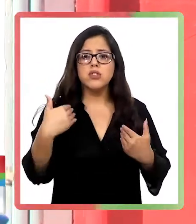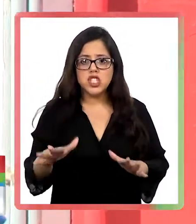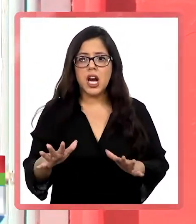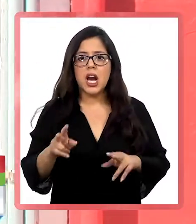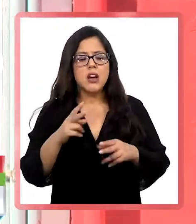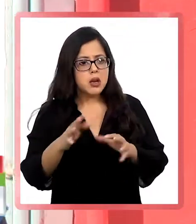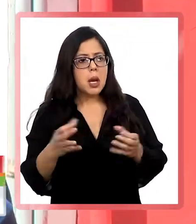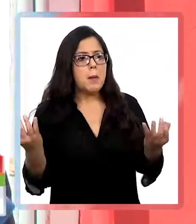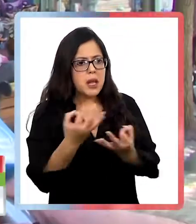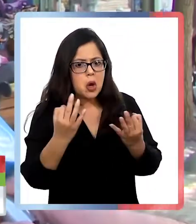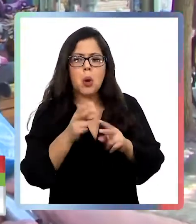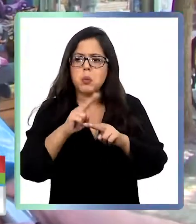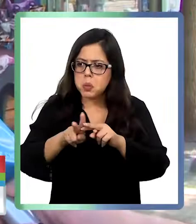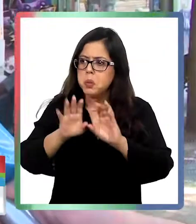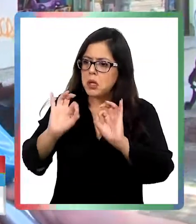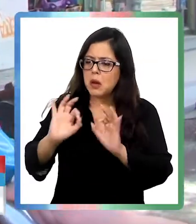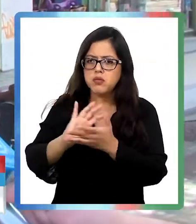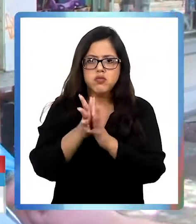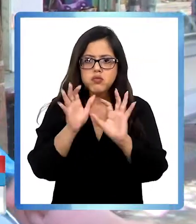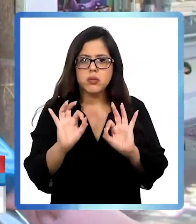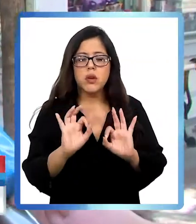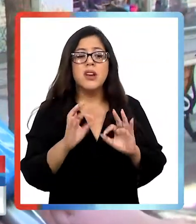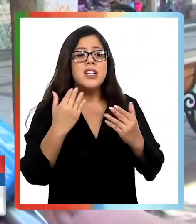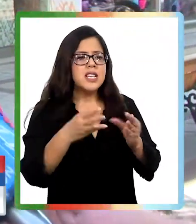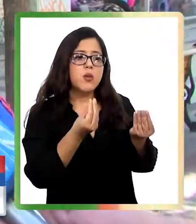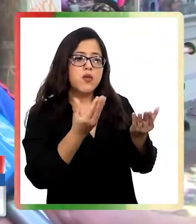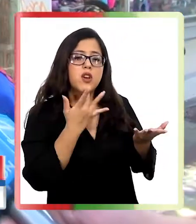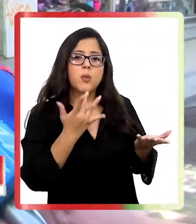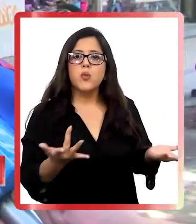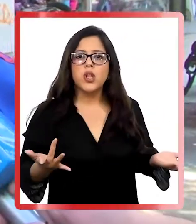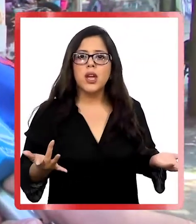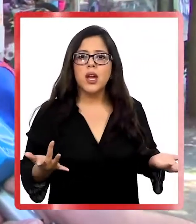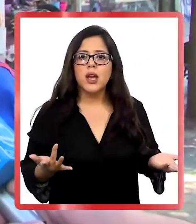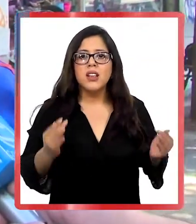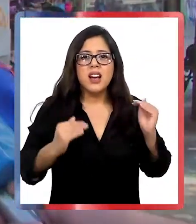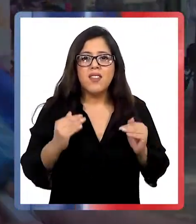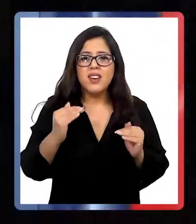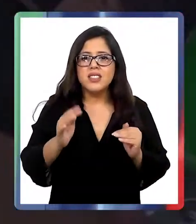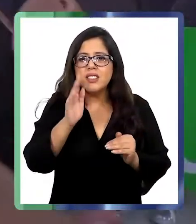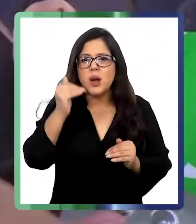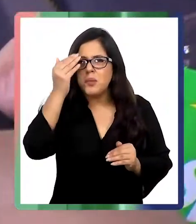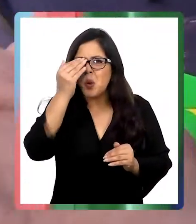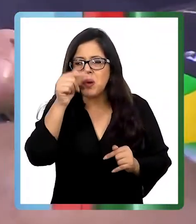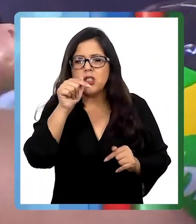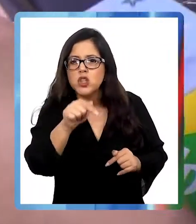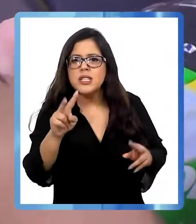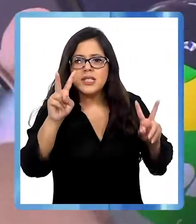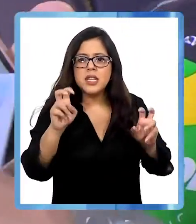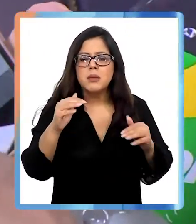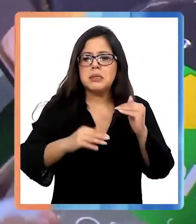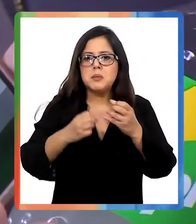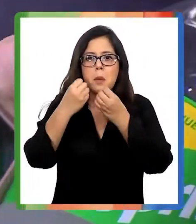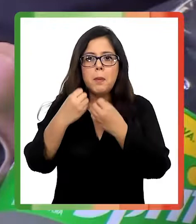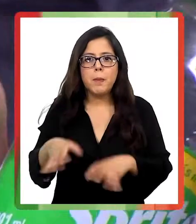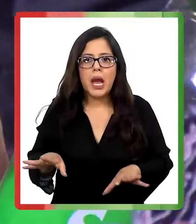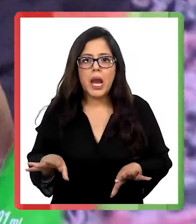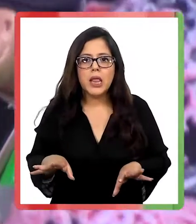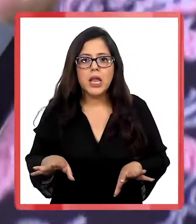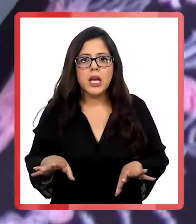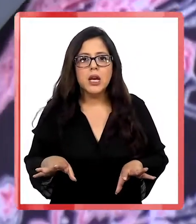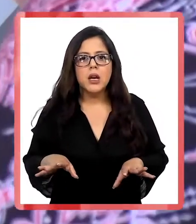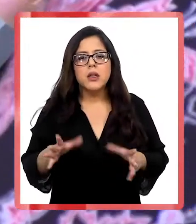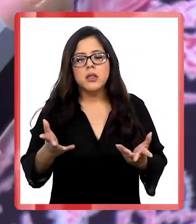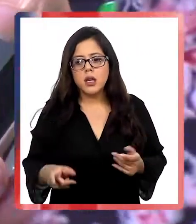y lo hicimos súper. Por un lado es bueno porque uno se despregoba en vez de eso y se le pierde esa